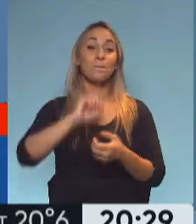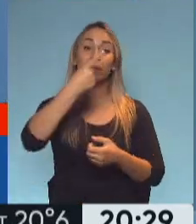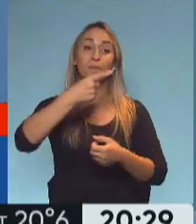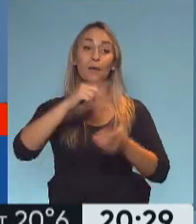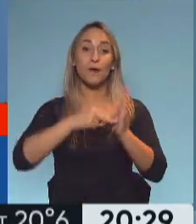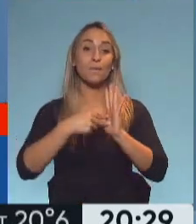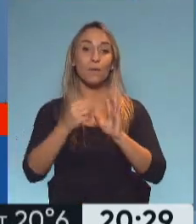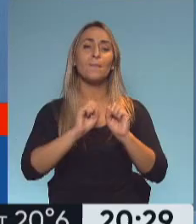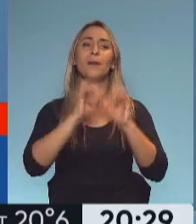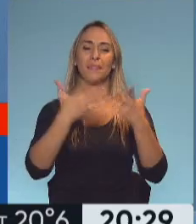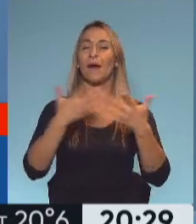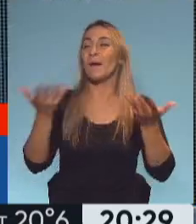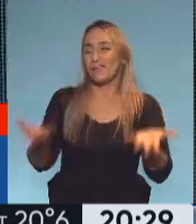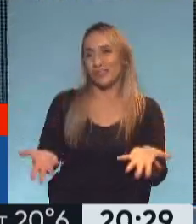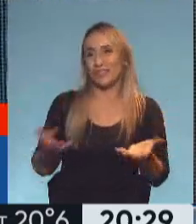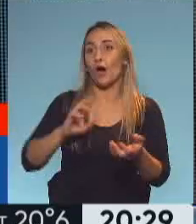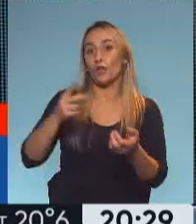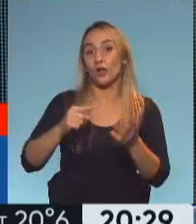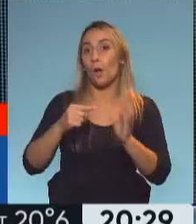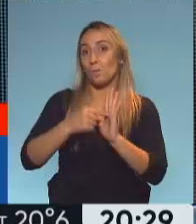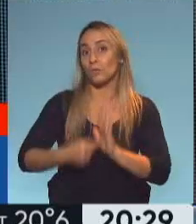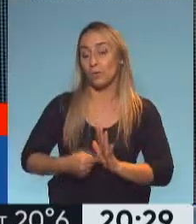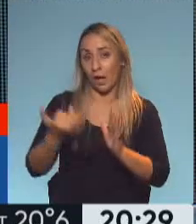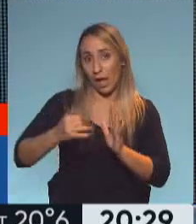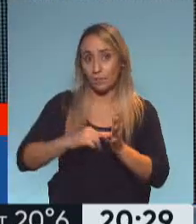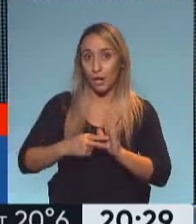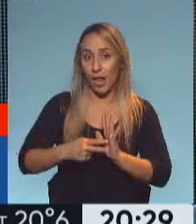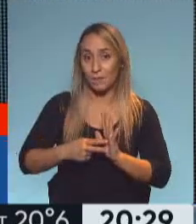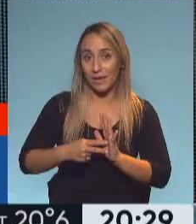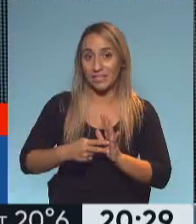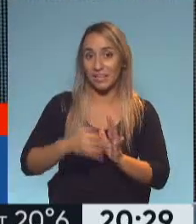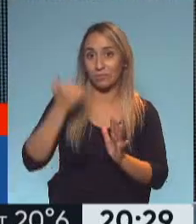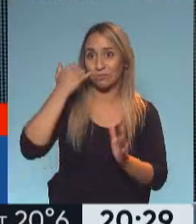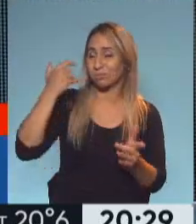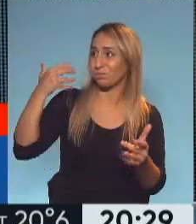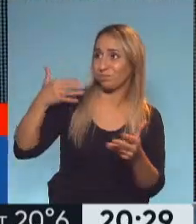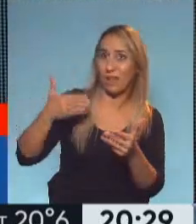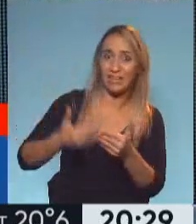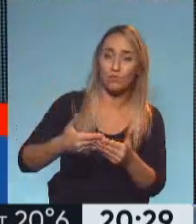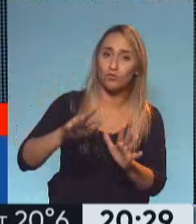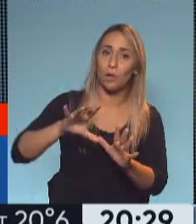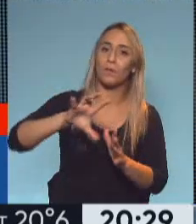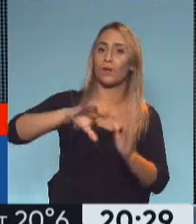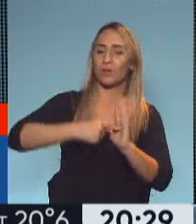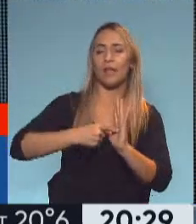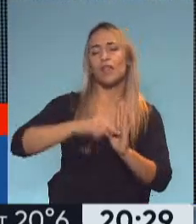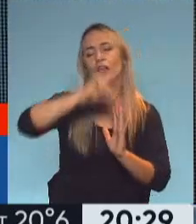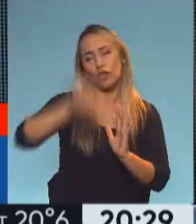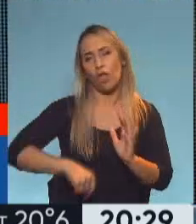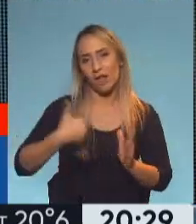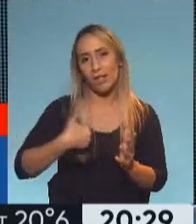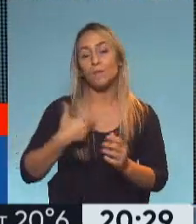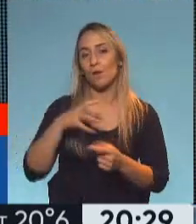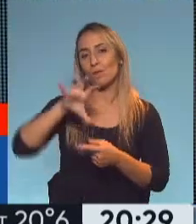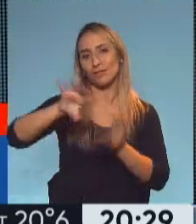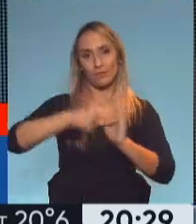cuarto al sexto. No, serio, porque hay problemas que ya son de larga data en la provincia de Buenos Aires. En el país entero, pero en la provincia de Buenos Aires obviamente